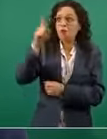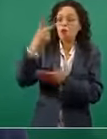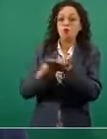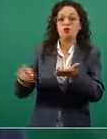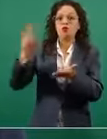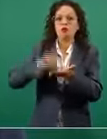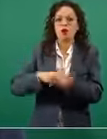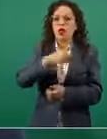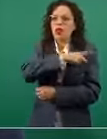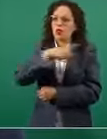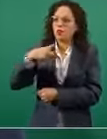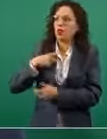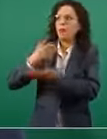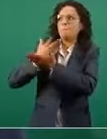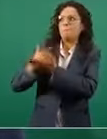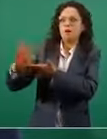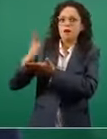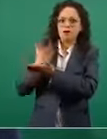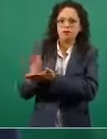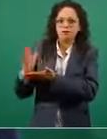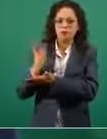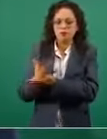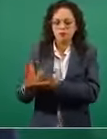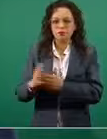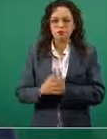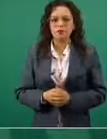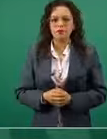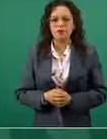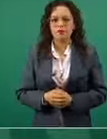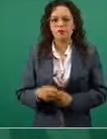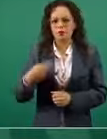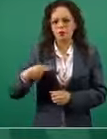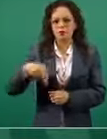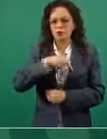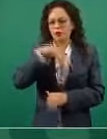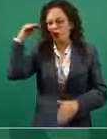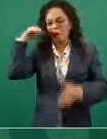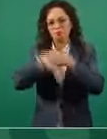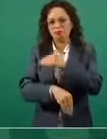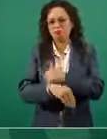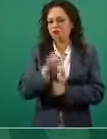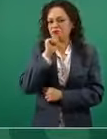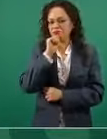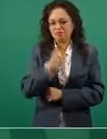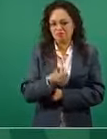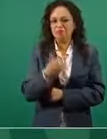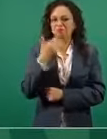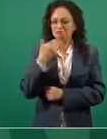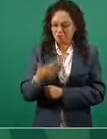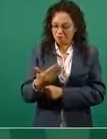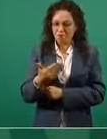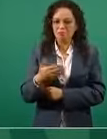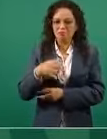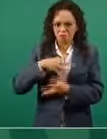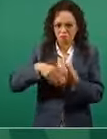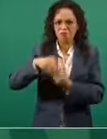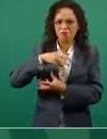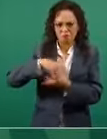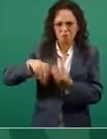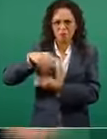Nuestra economía está sana y ahora, en este trimestre,